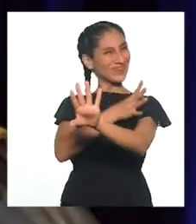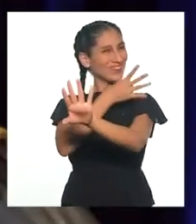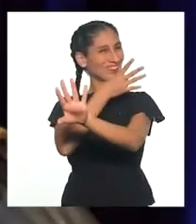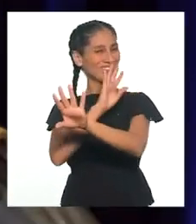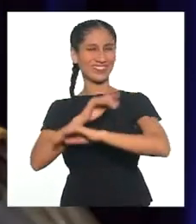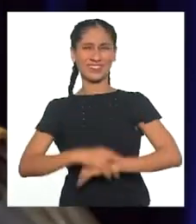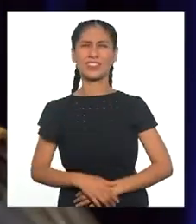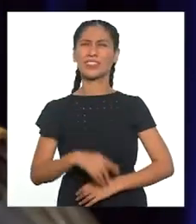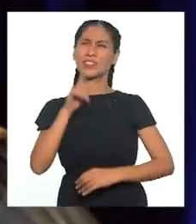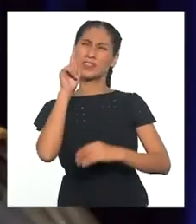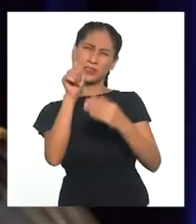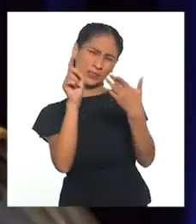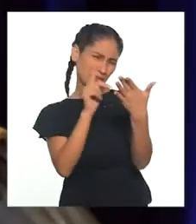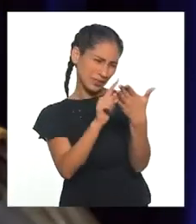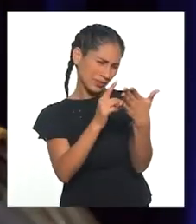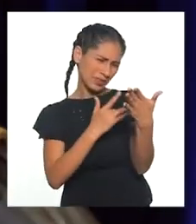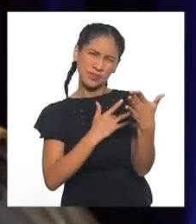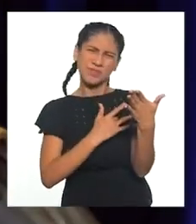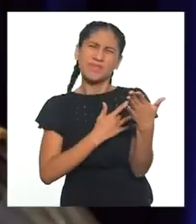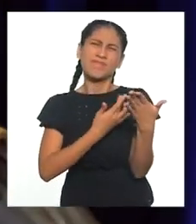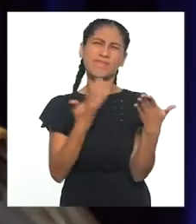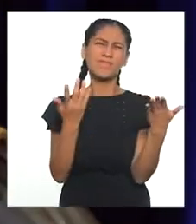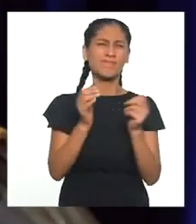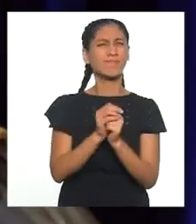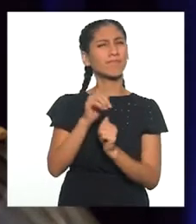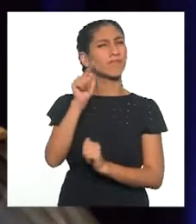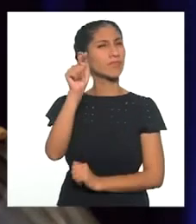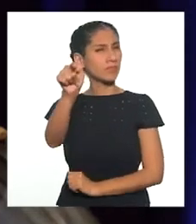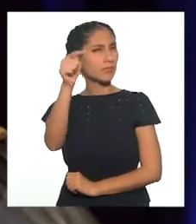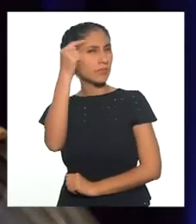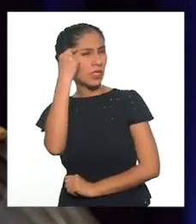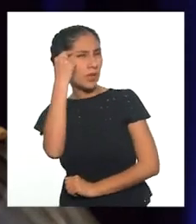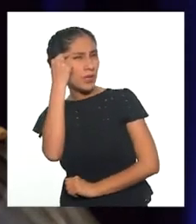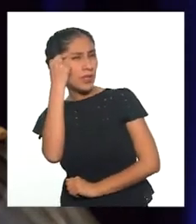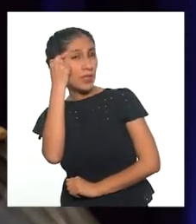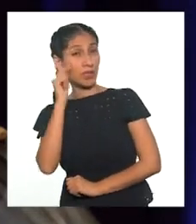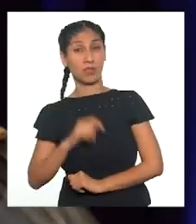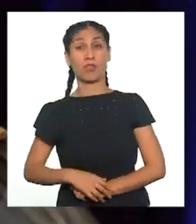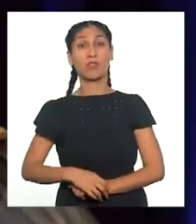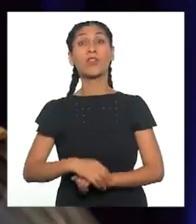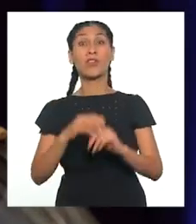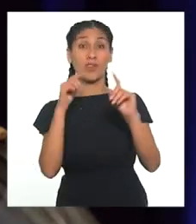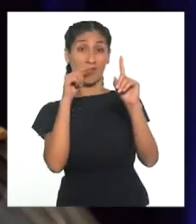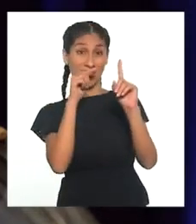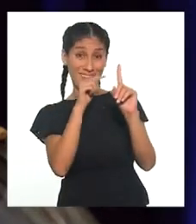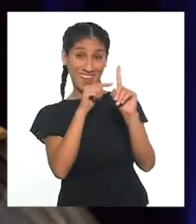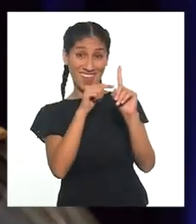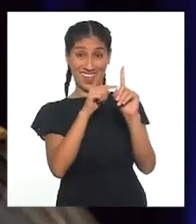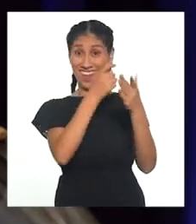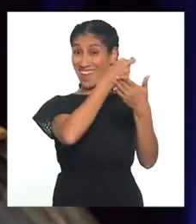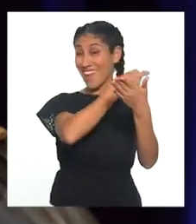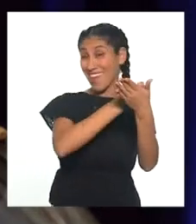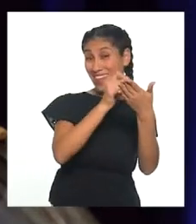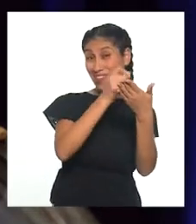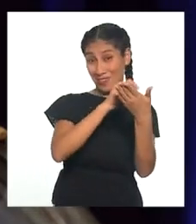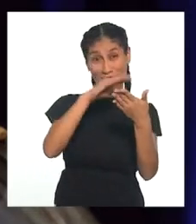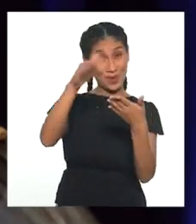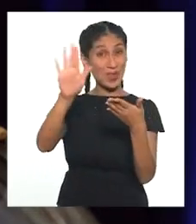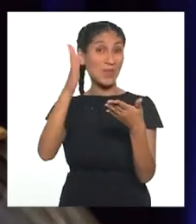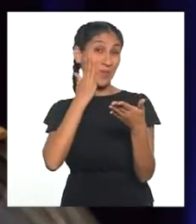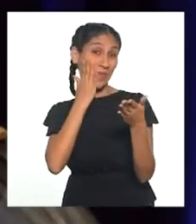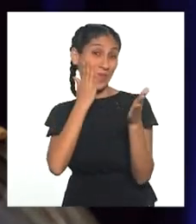¿Qué sensaciones nos deja este poema? ¿Qué crees que habría sentido la madre del autor al conocer estos versos?